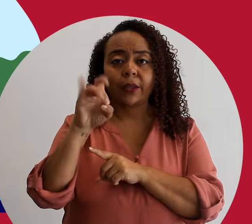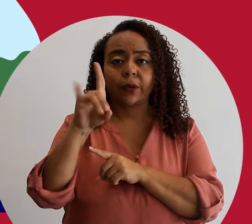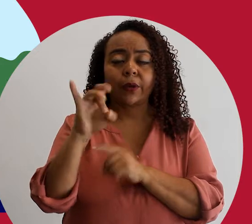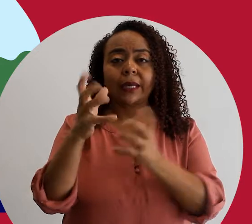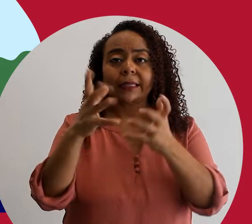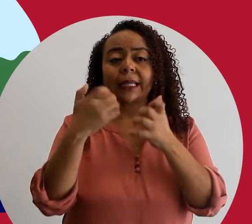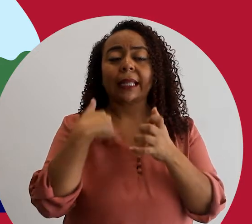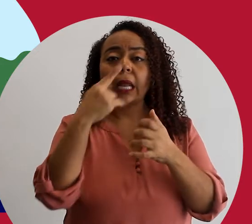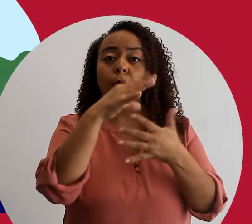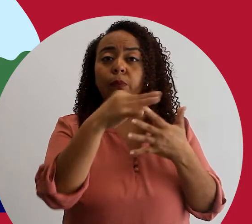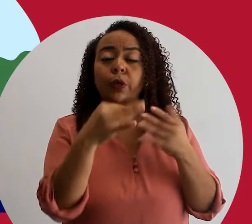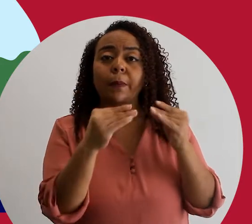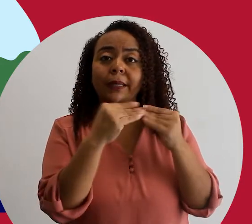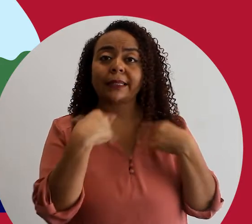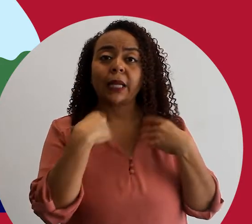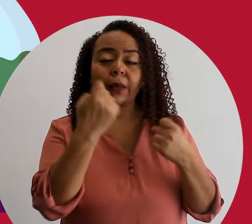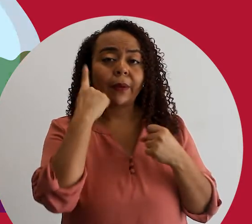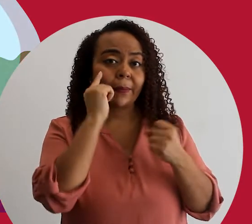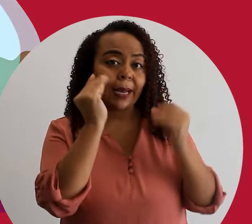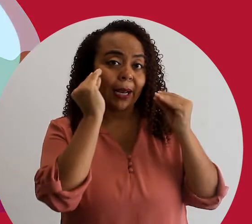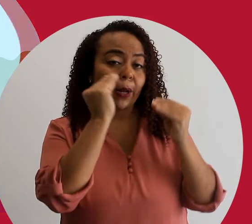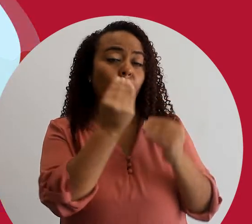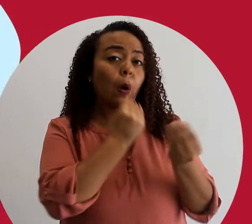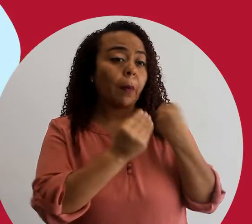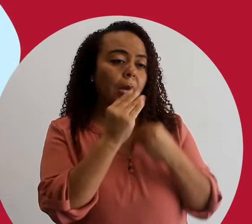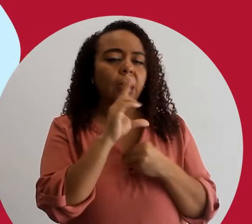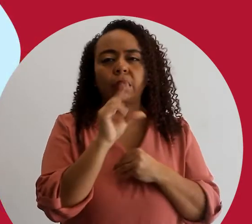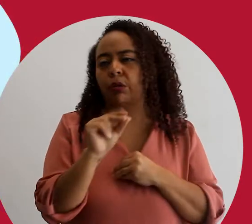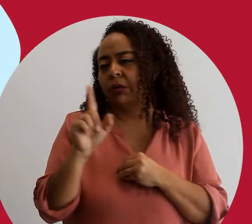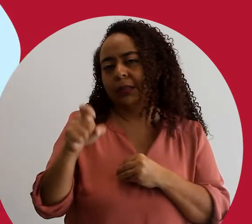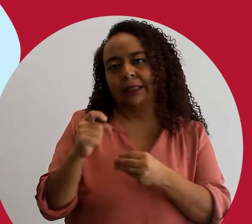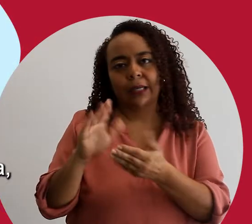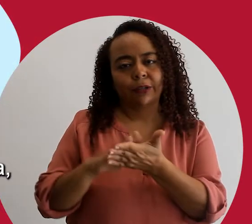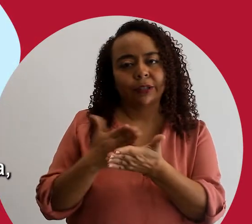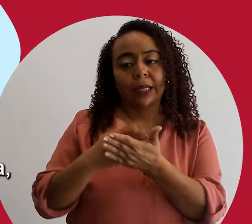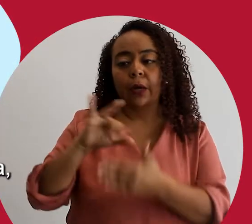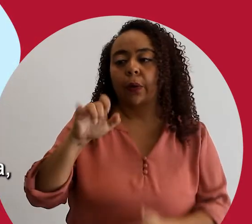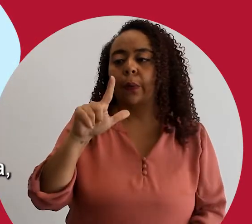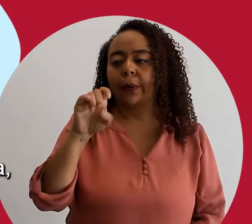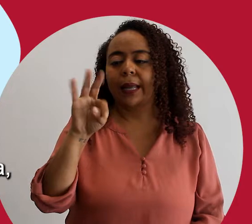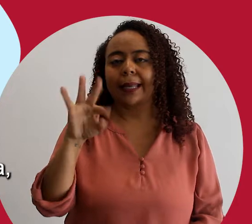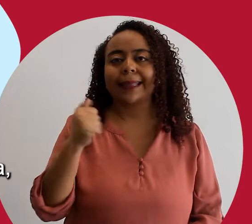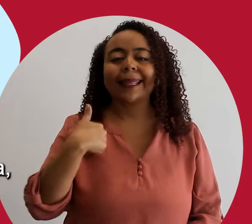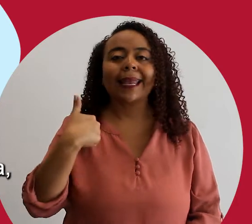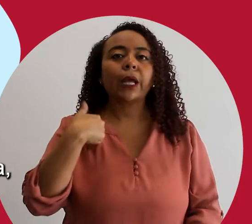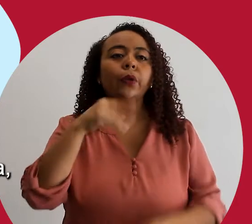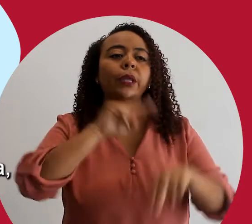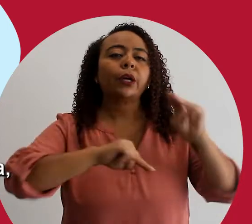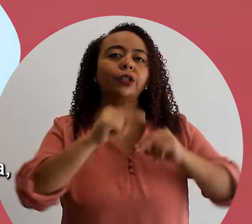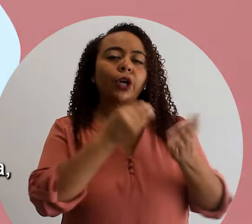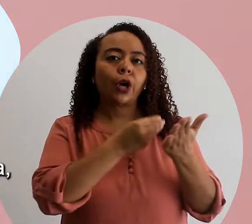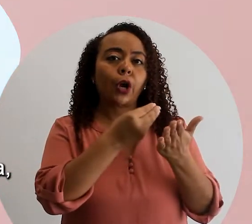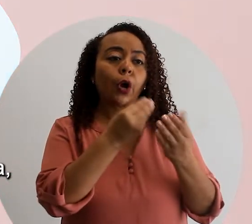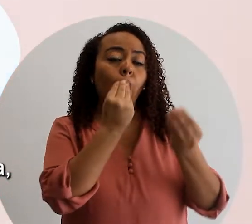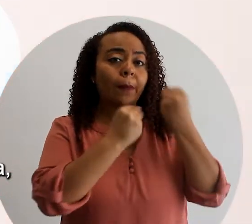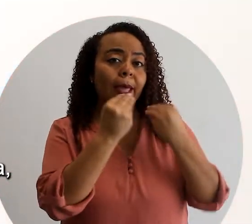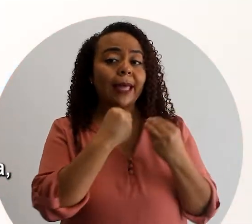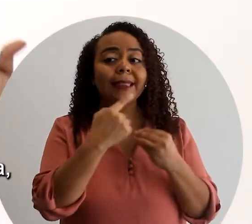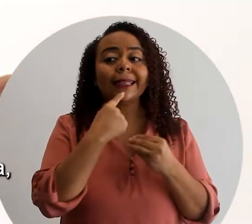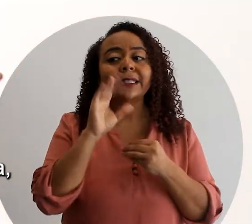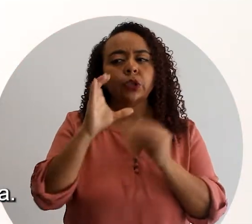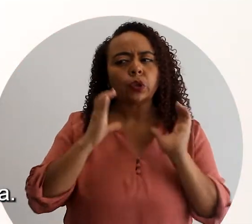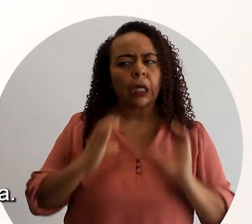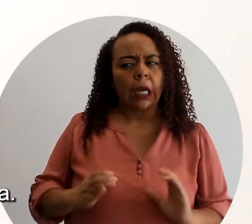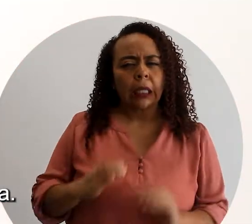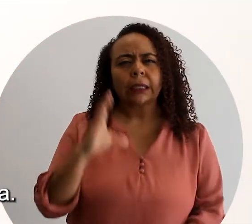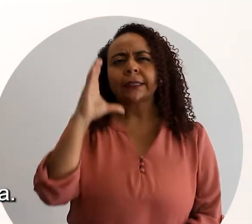Fernanda quisiera contar con una opción más saludable para comer sin tener que cocinar. Julia, quien tiene un negocio de comida, identificó que varias de